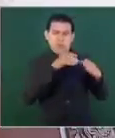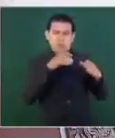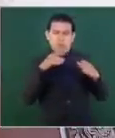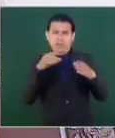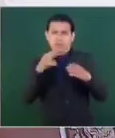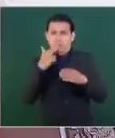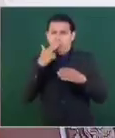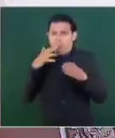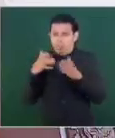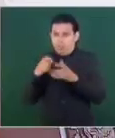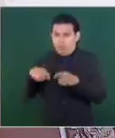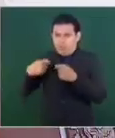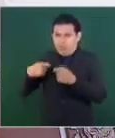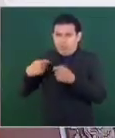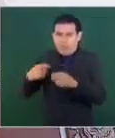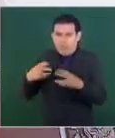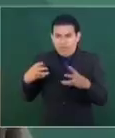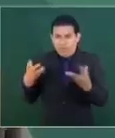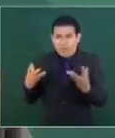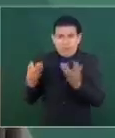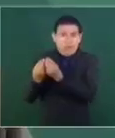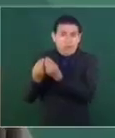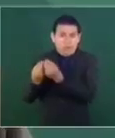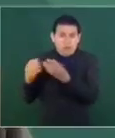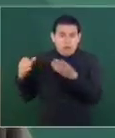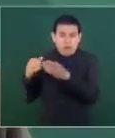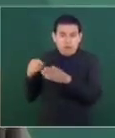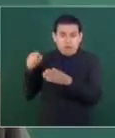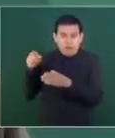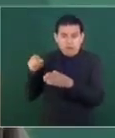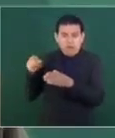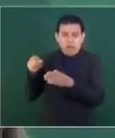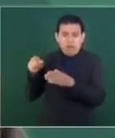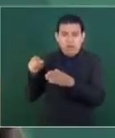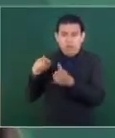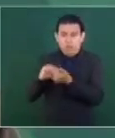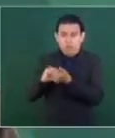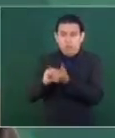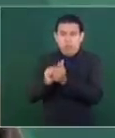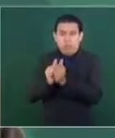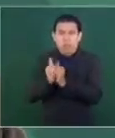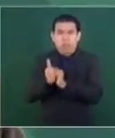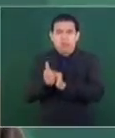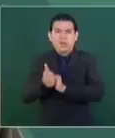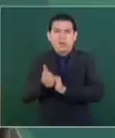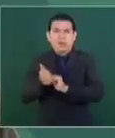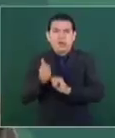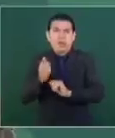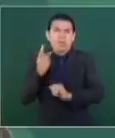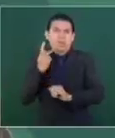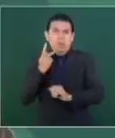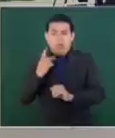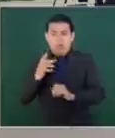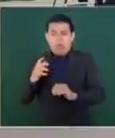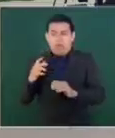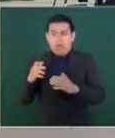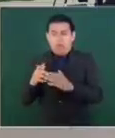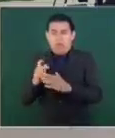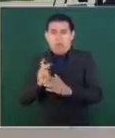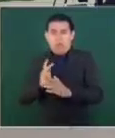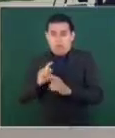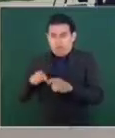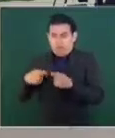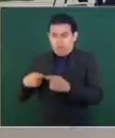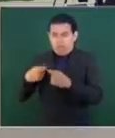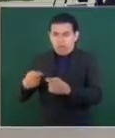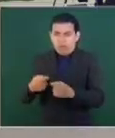derechizando, y empezaron a